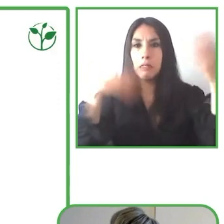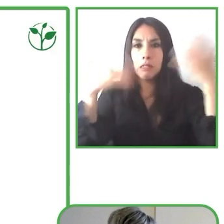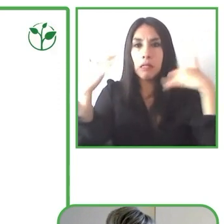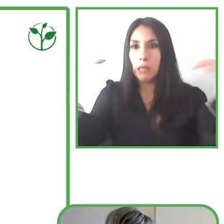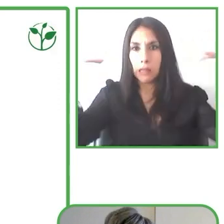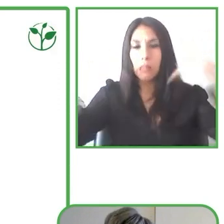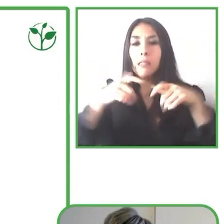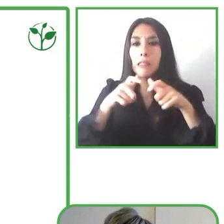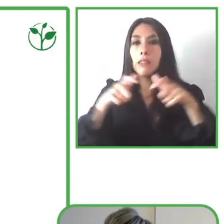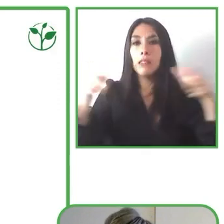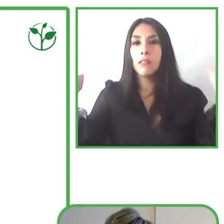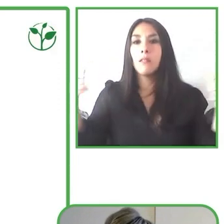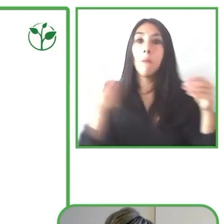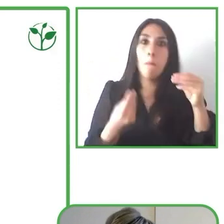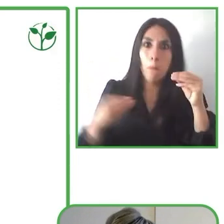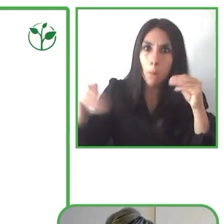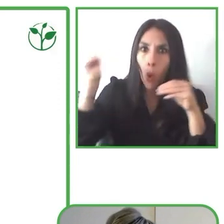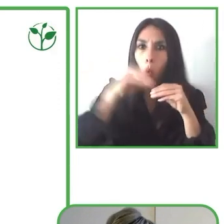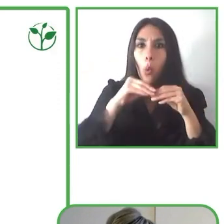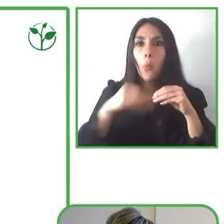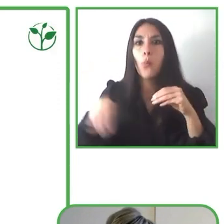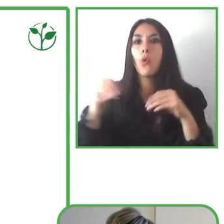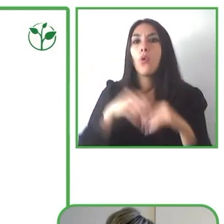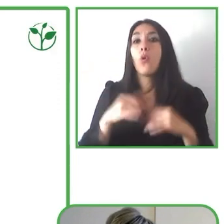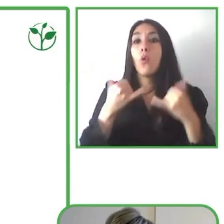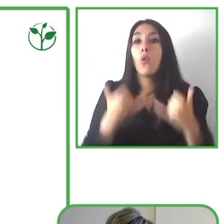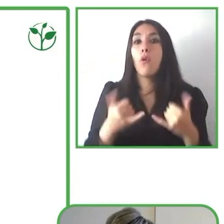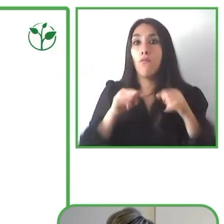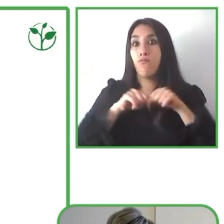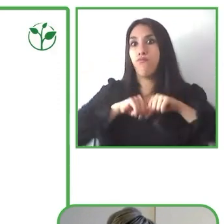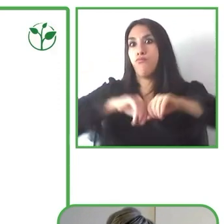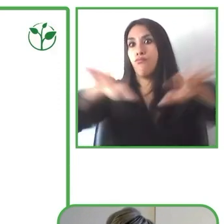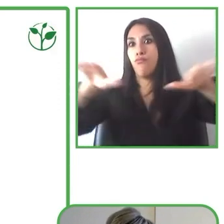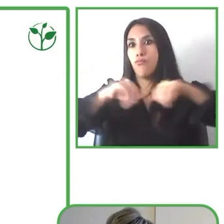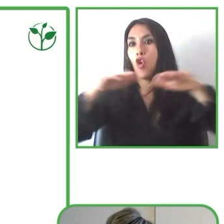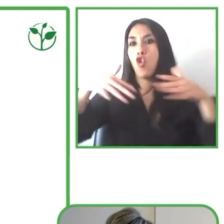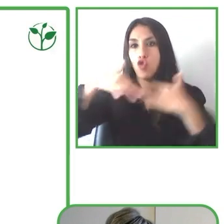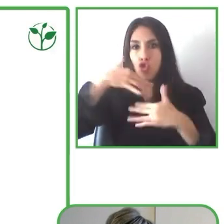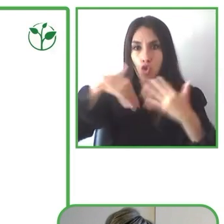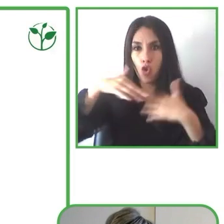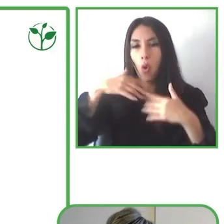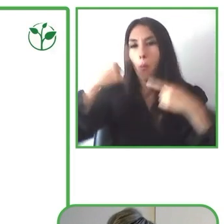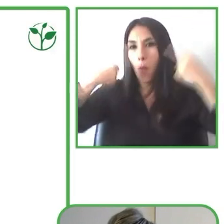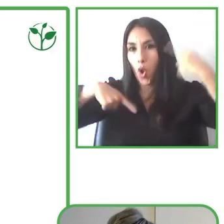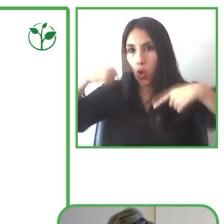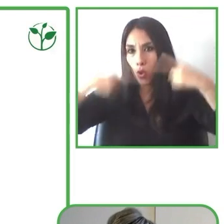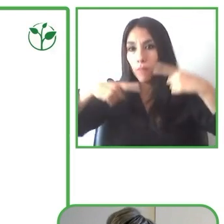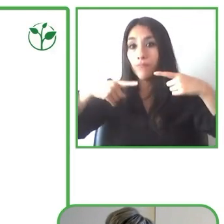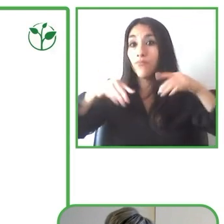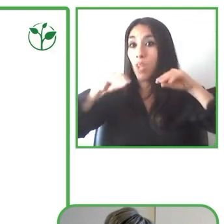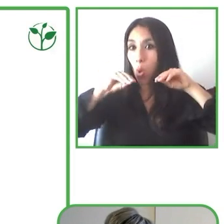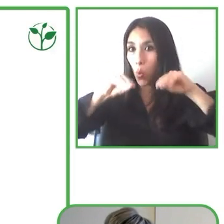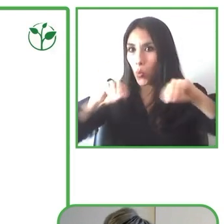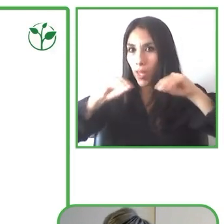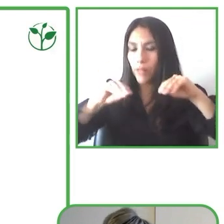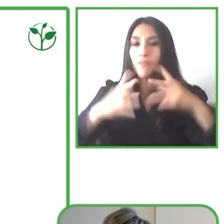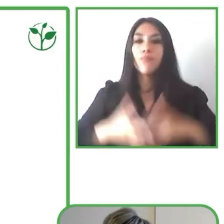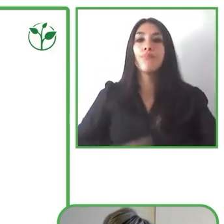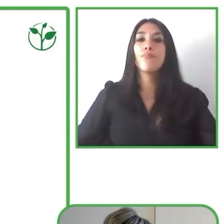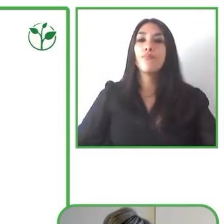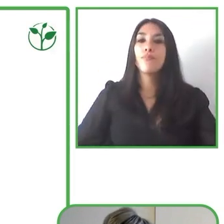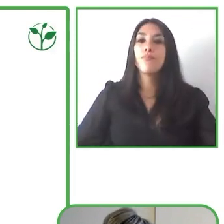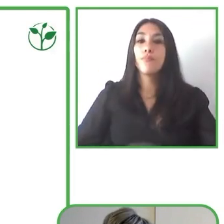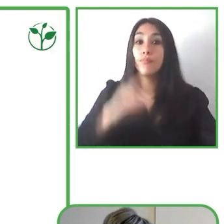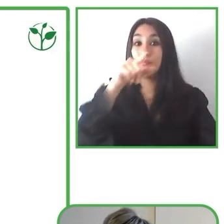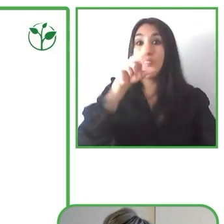educativo y político. Benká también podría ser útil en la formación y desarrollo de redes